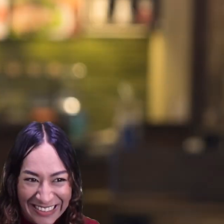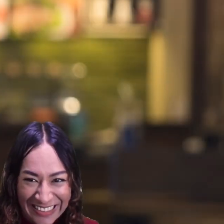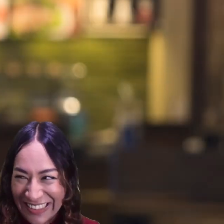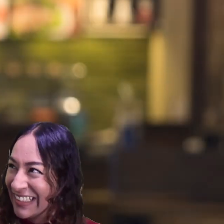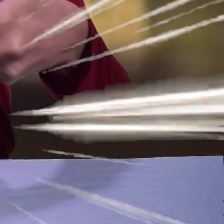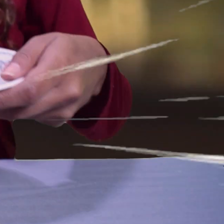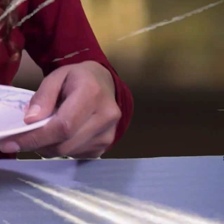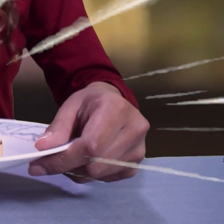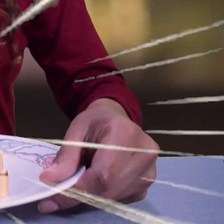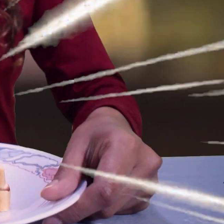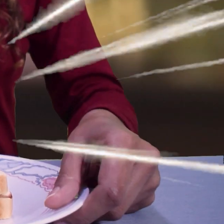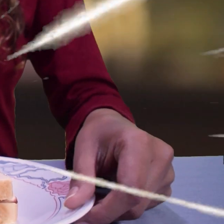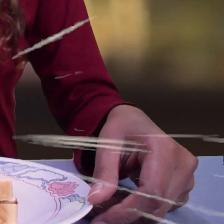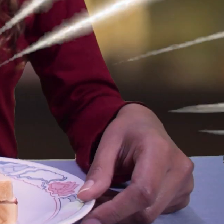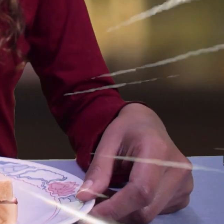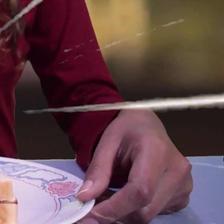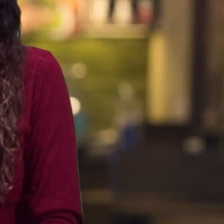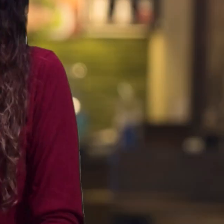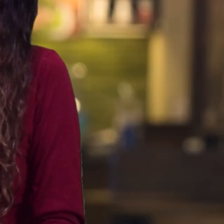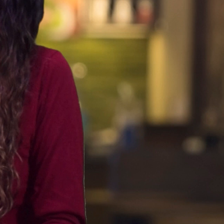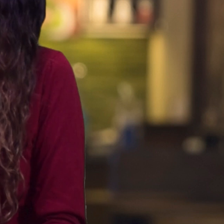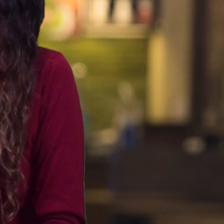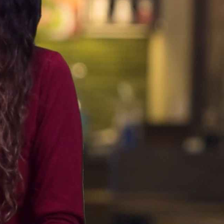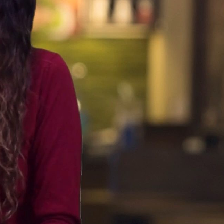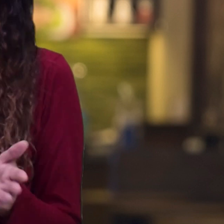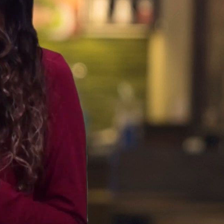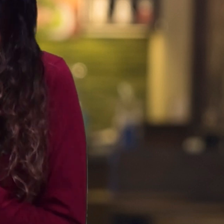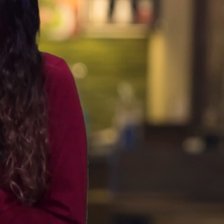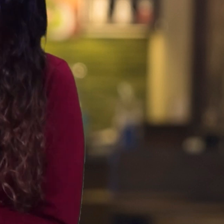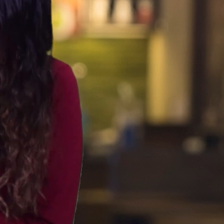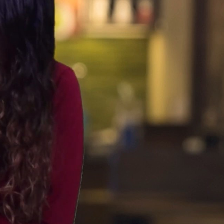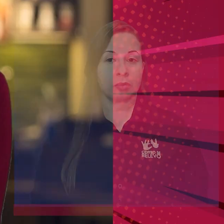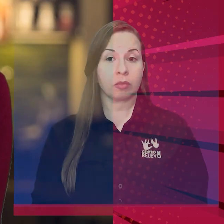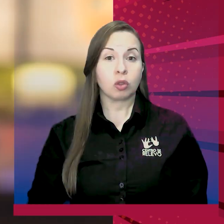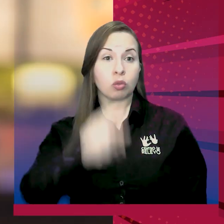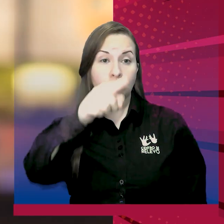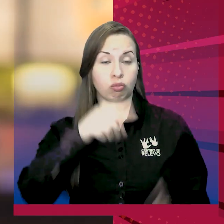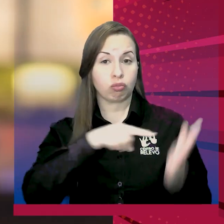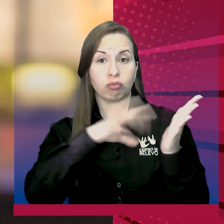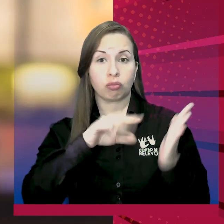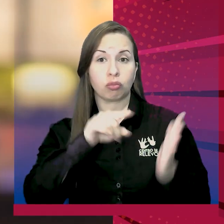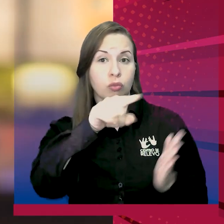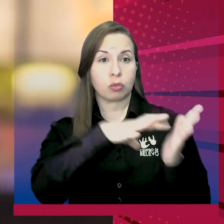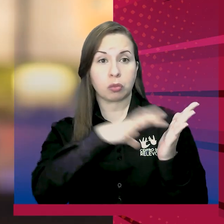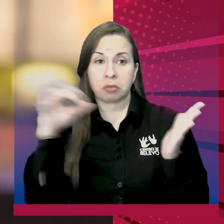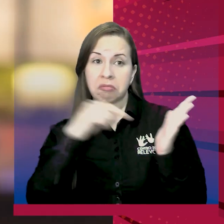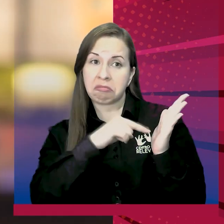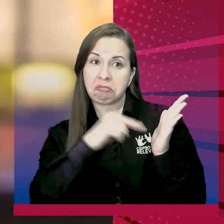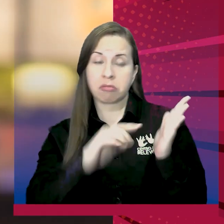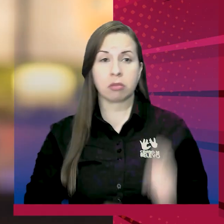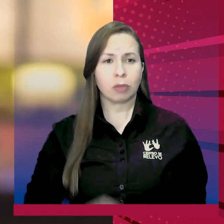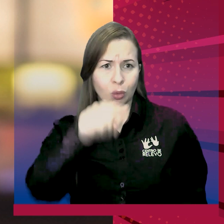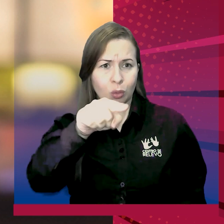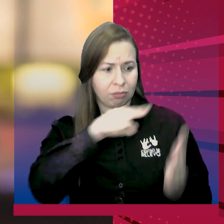Mira, acá tienes el pedido. ¿Y esto? Yo te pregunté que si era más grande. ¿Ese es el sándwich que